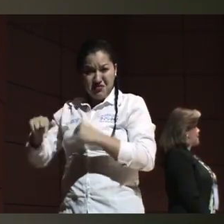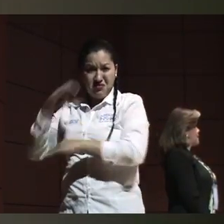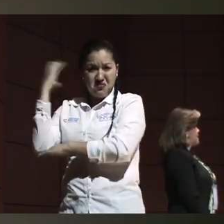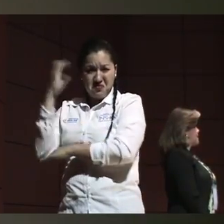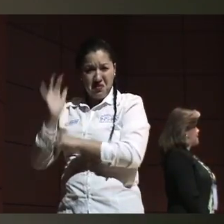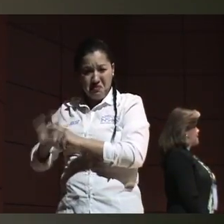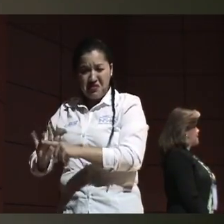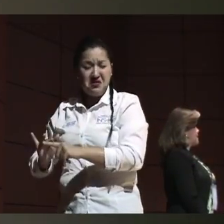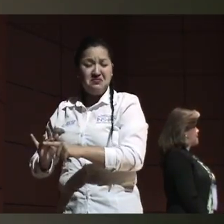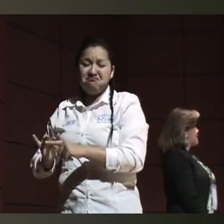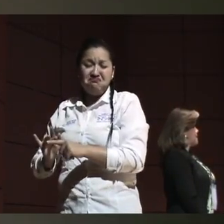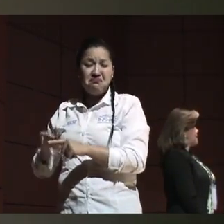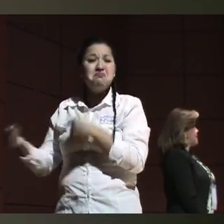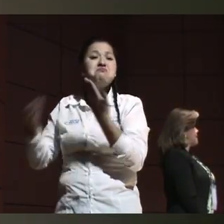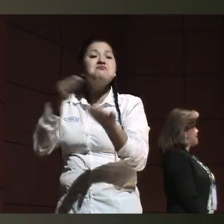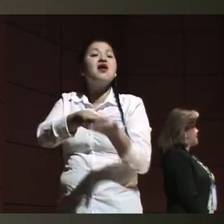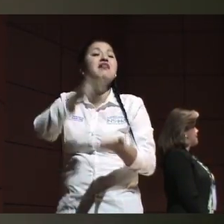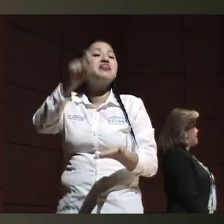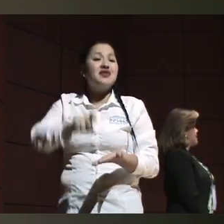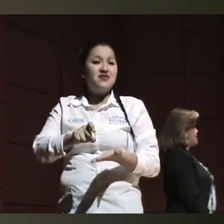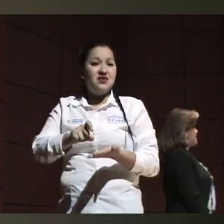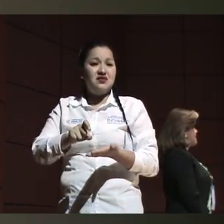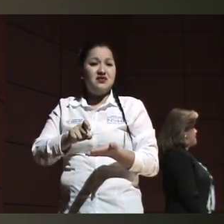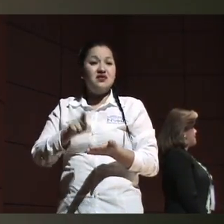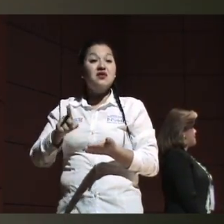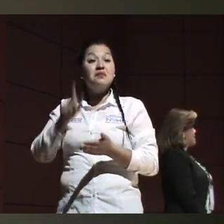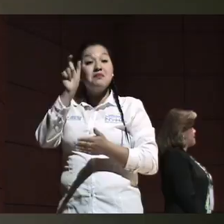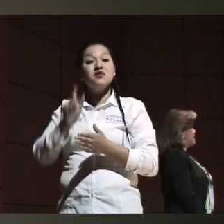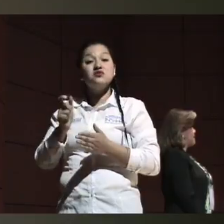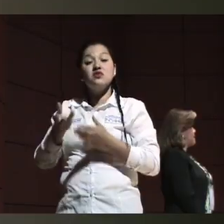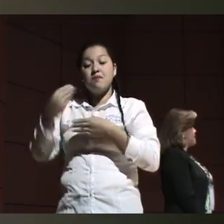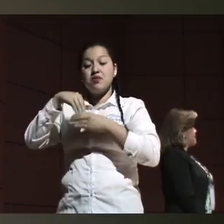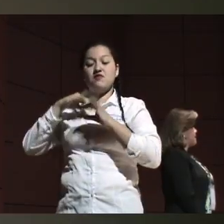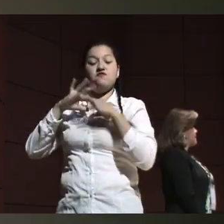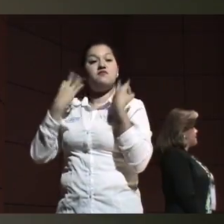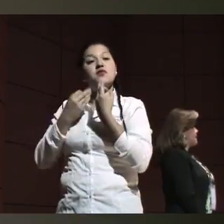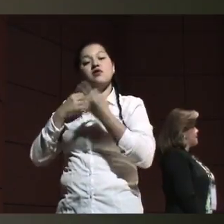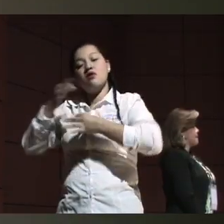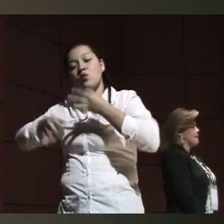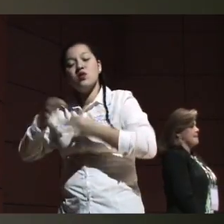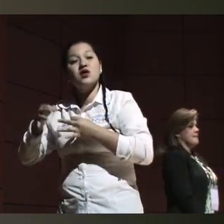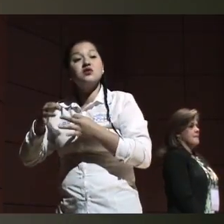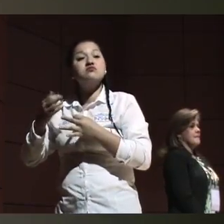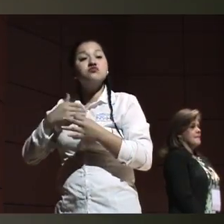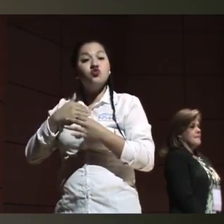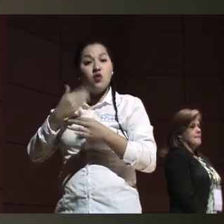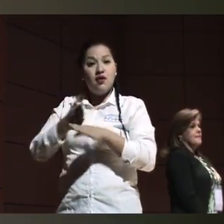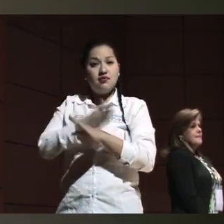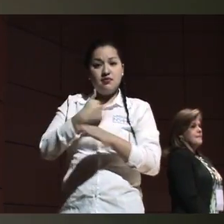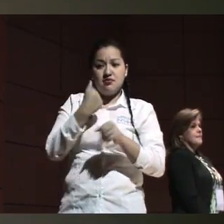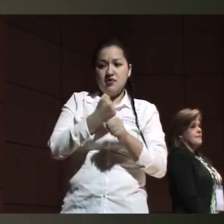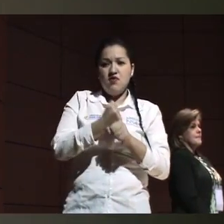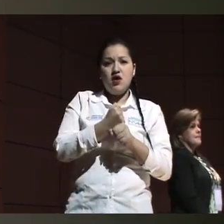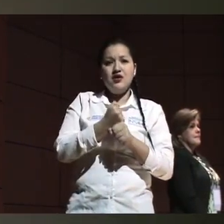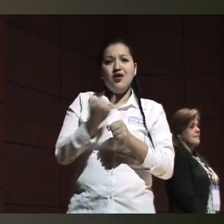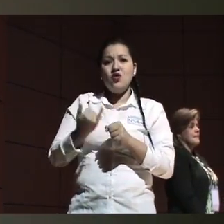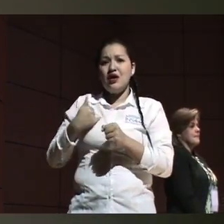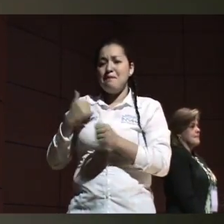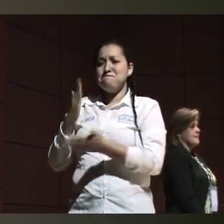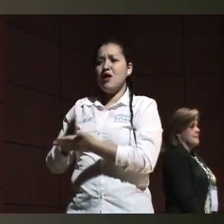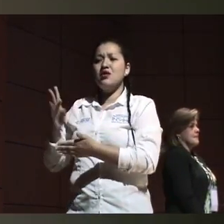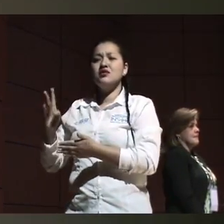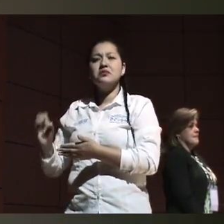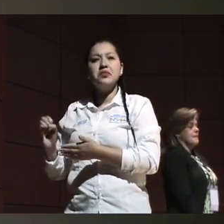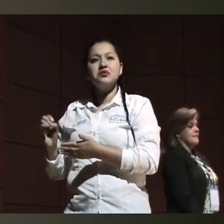necesidades económicas. Hay una sobrecarga de este cuidador familiar que muchas veces tiene que dejar de trabajar para cuidar a su familiar. Hay un abandono del